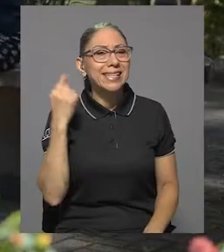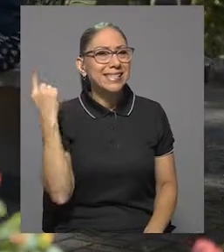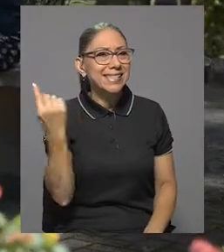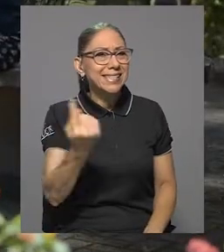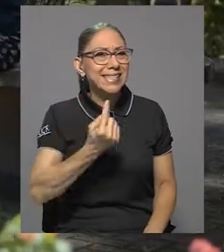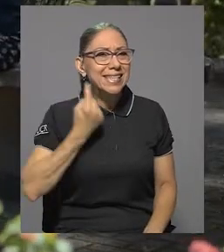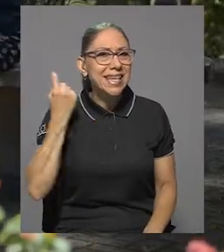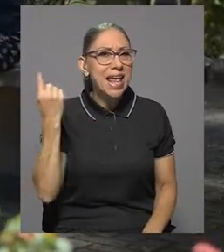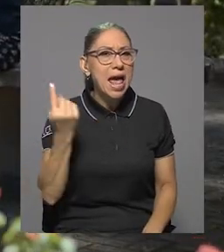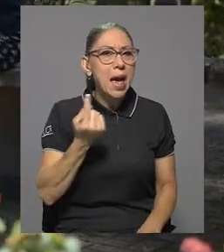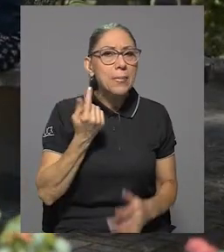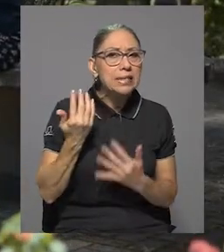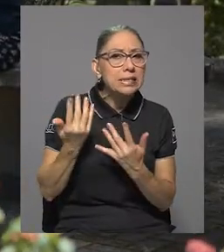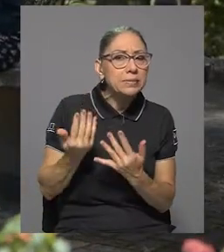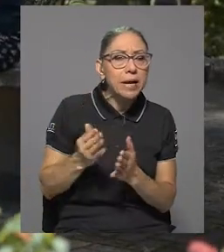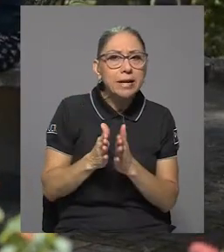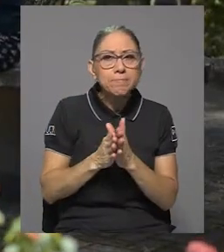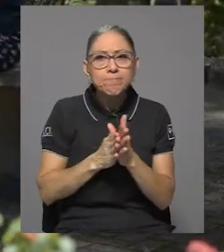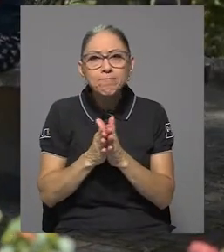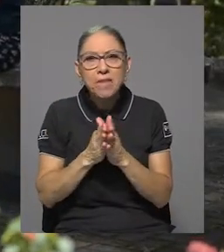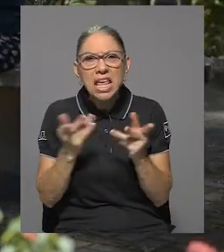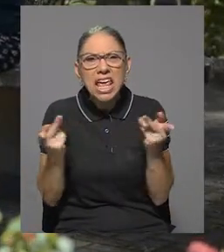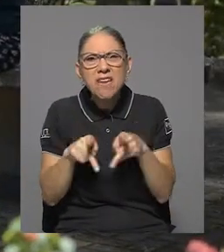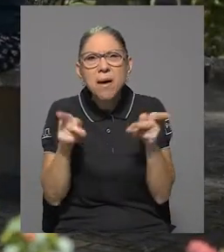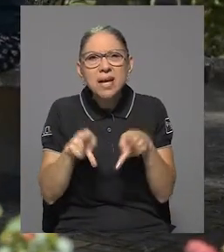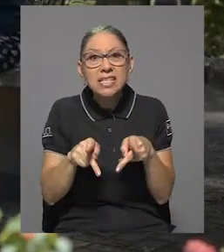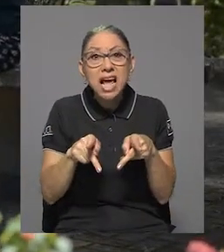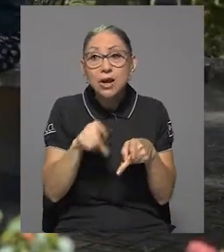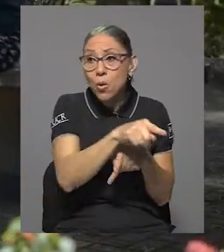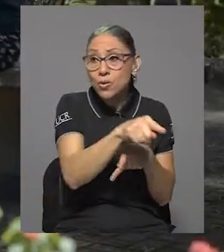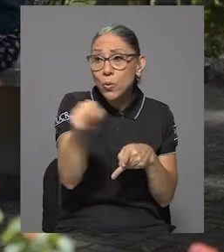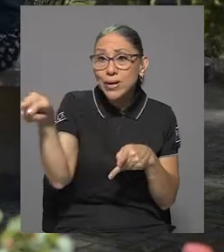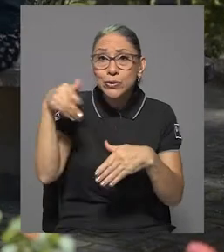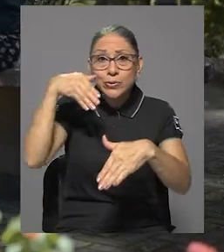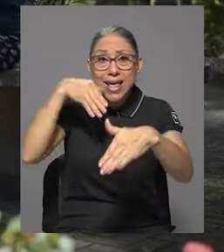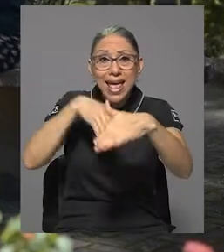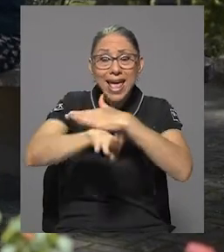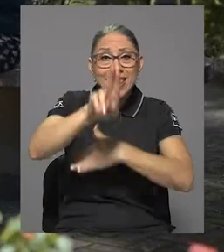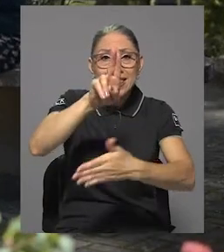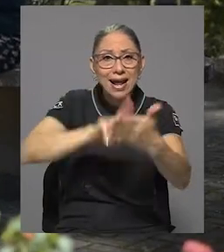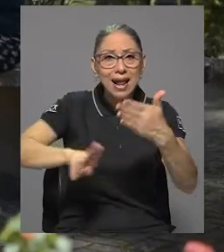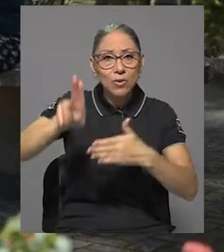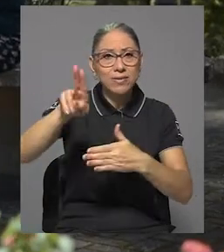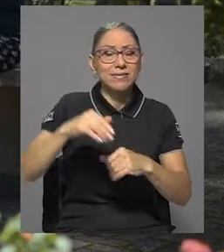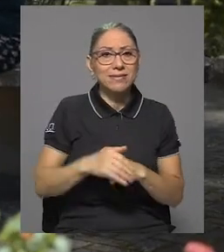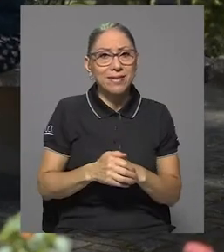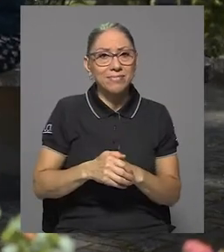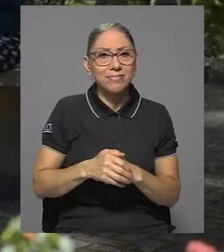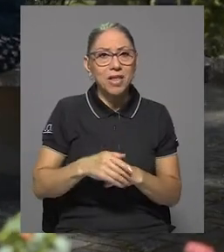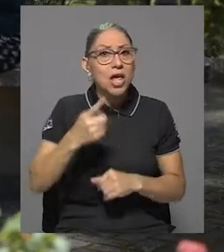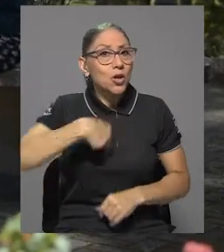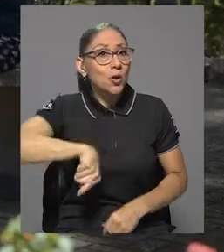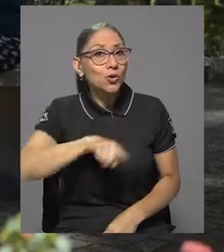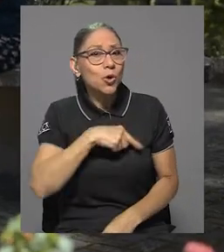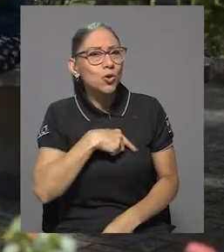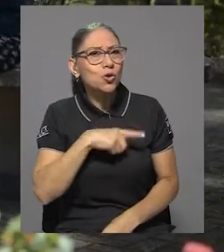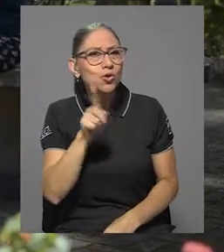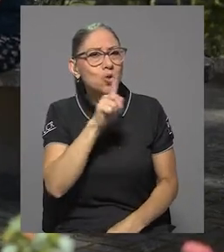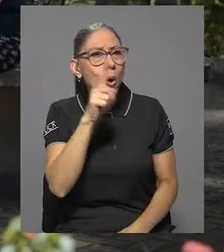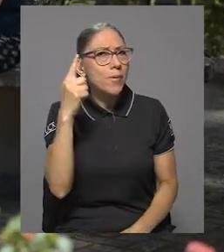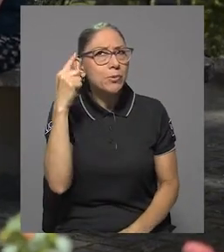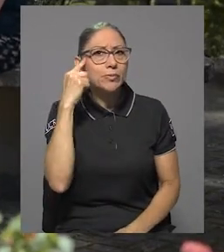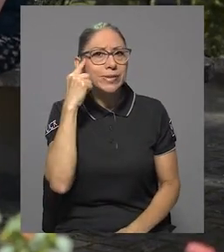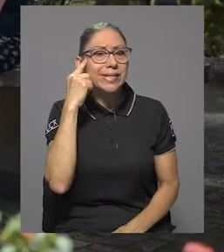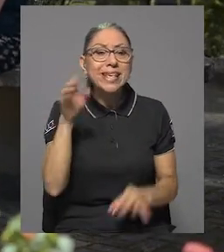Siempre hay una gran expectativa de qué va a pasar cuando un estudiante ingresa a la vida universitaria. Y no habíamos